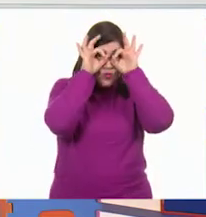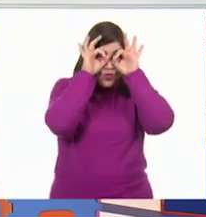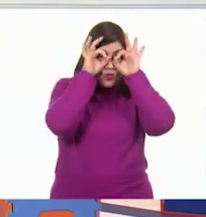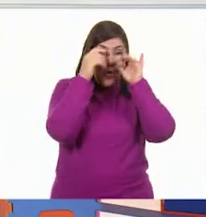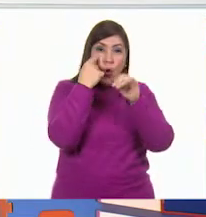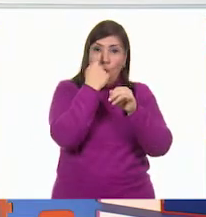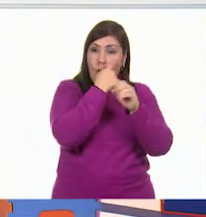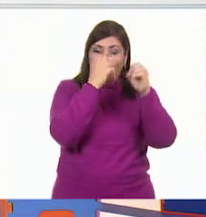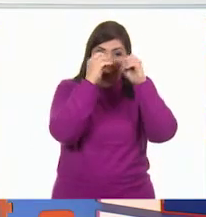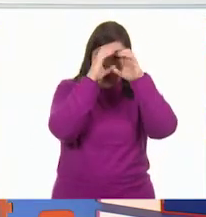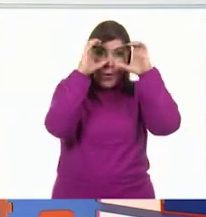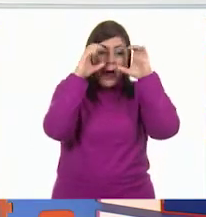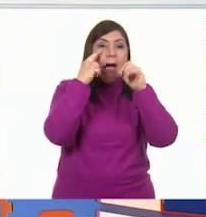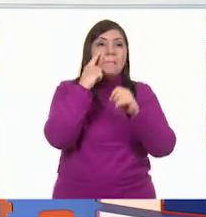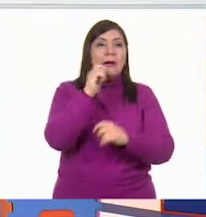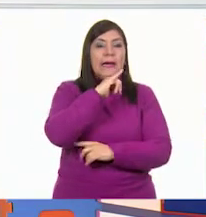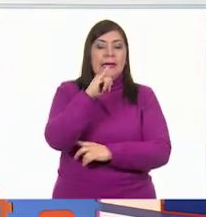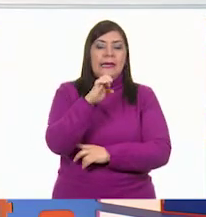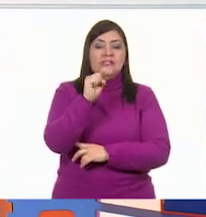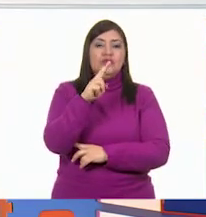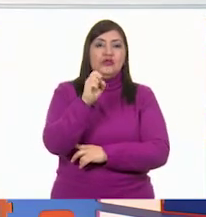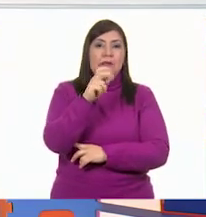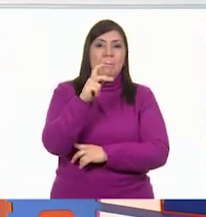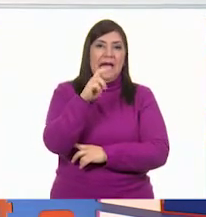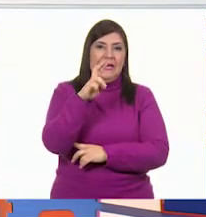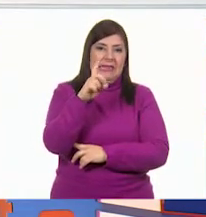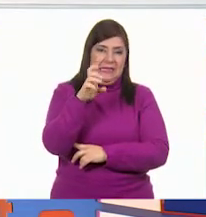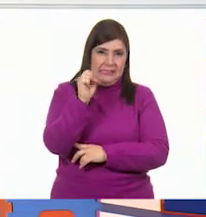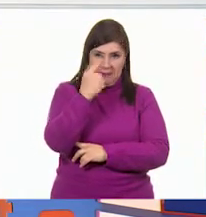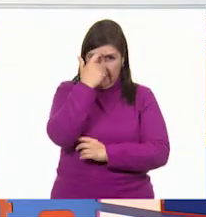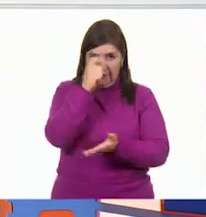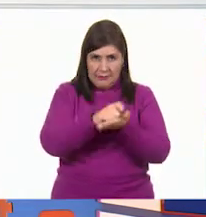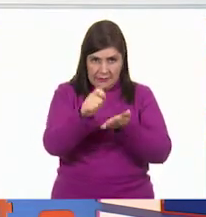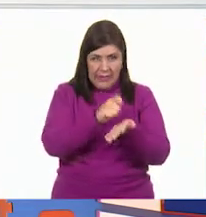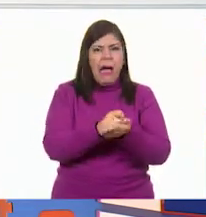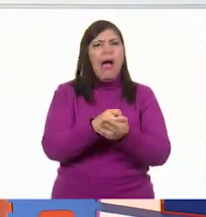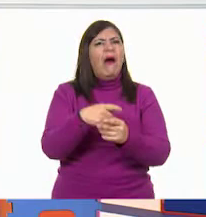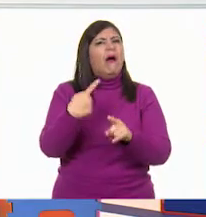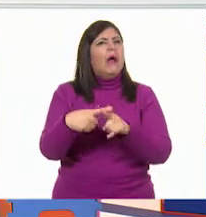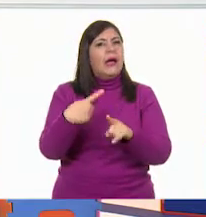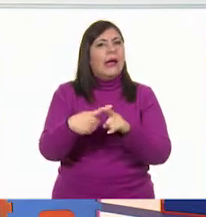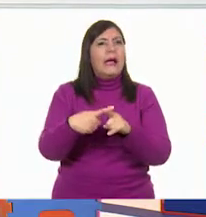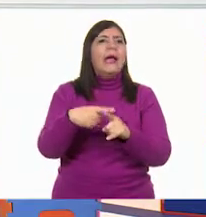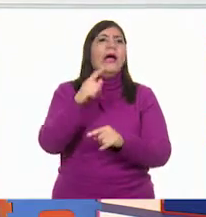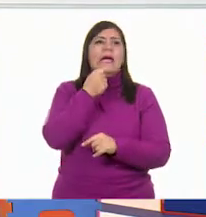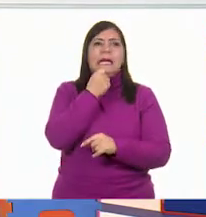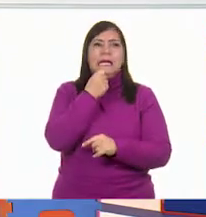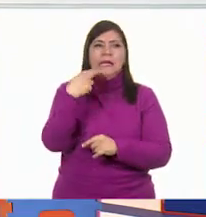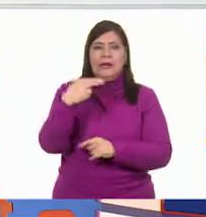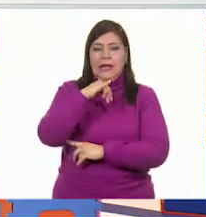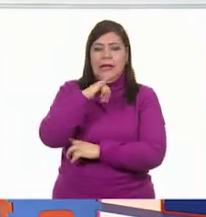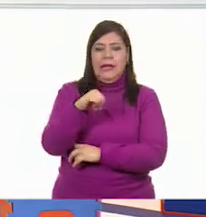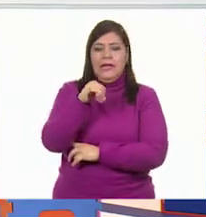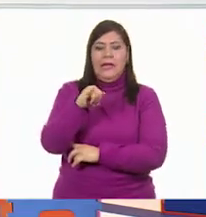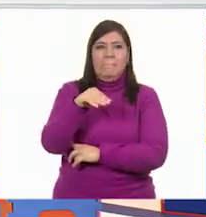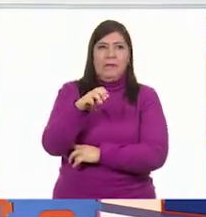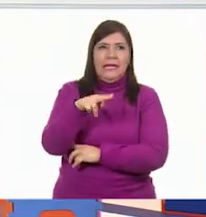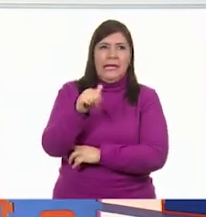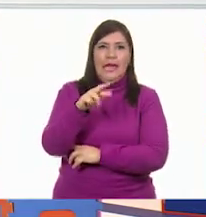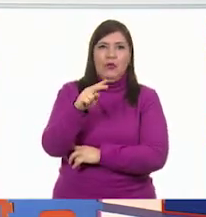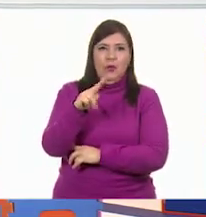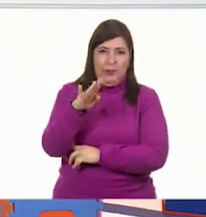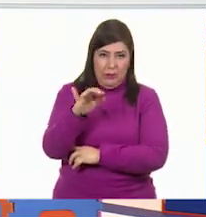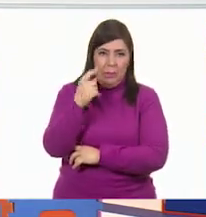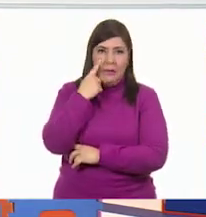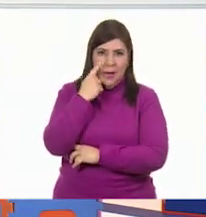Jesús Paredes. Ajá. ¿A quién le toca leer? A Jimena Rubio. Bien. Entonces, ahora sí, en lo que Marianita hace su conejo,